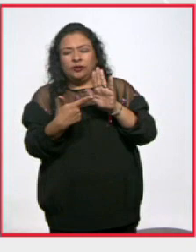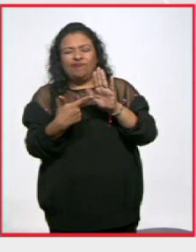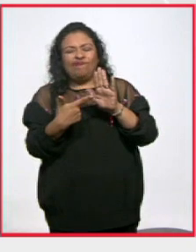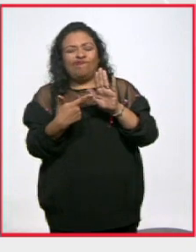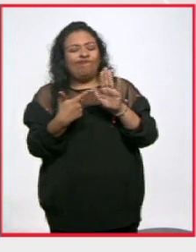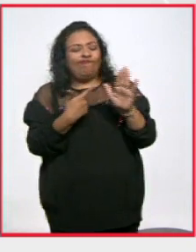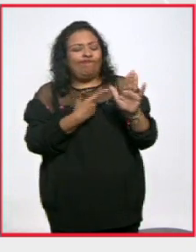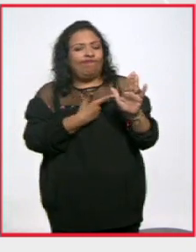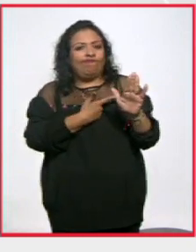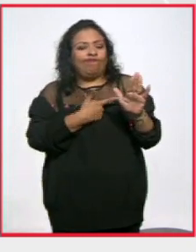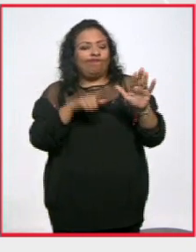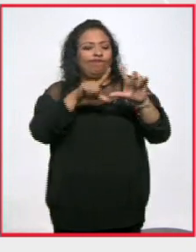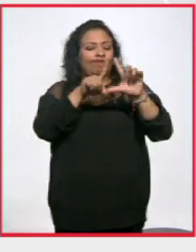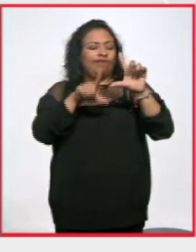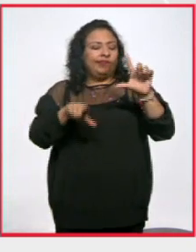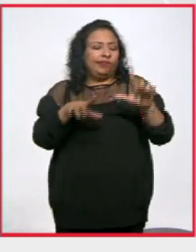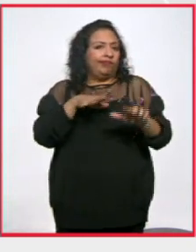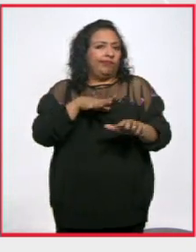nos gusta ver de nuestro país.